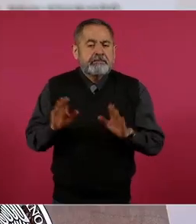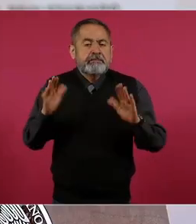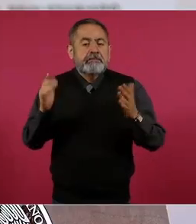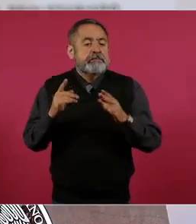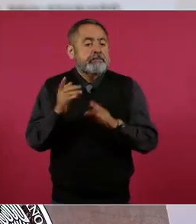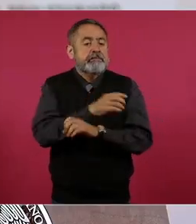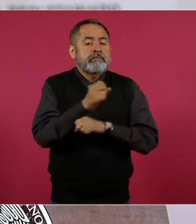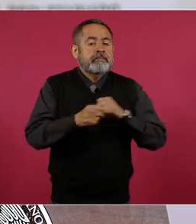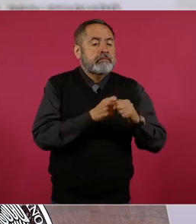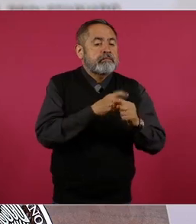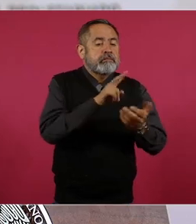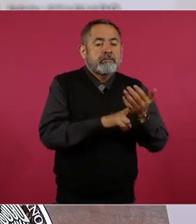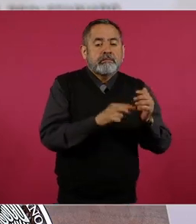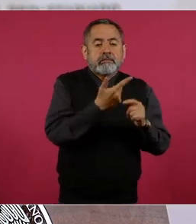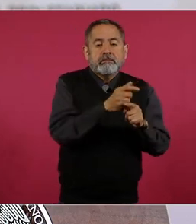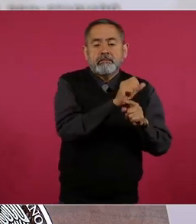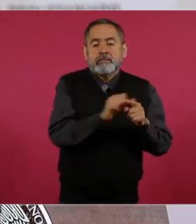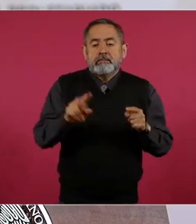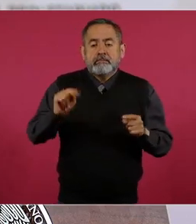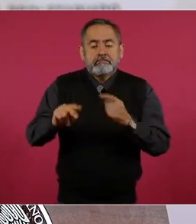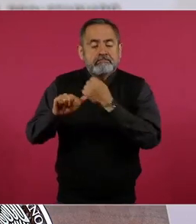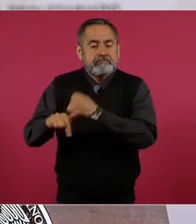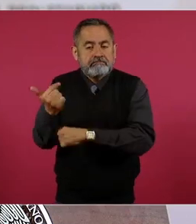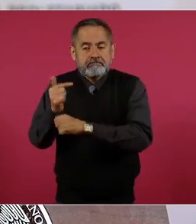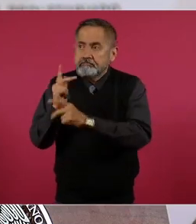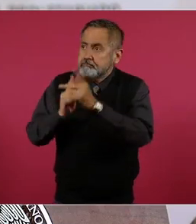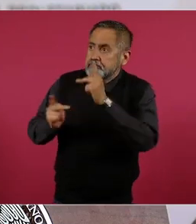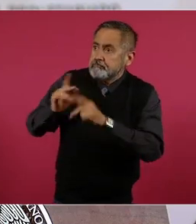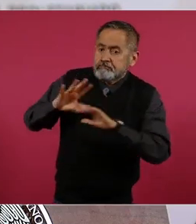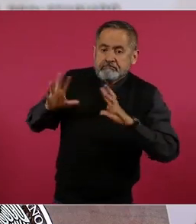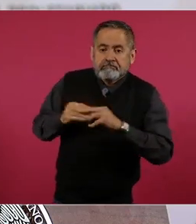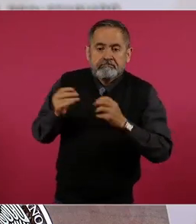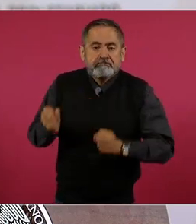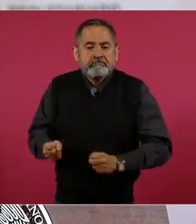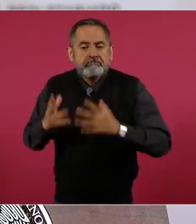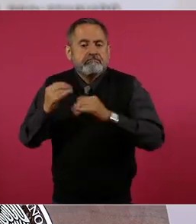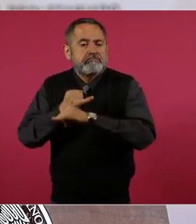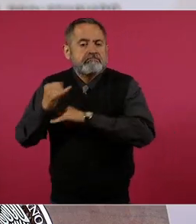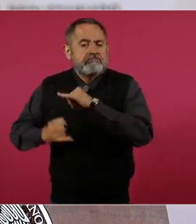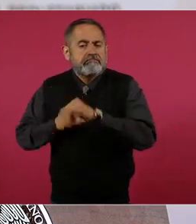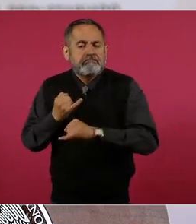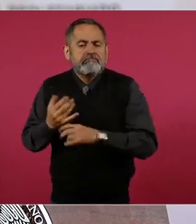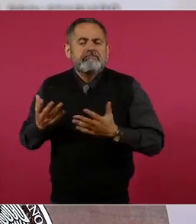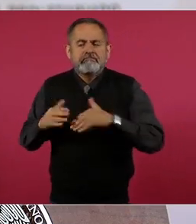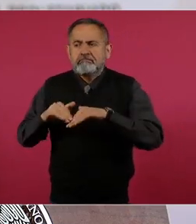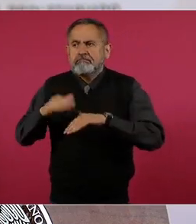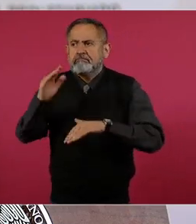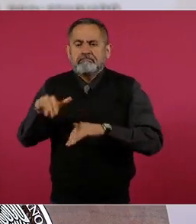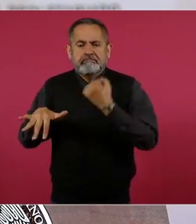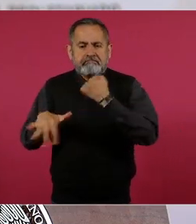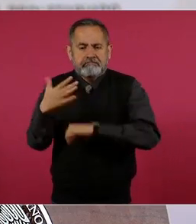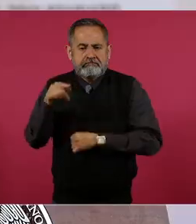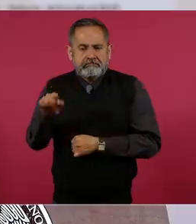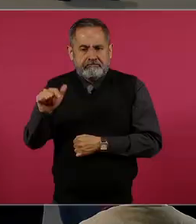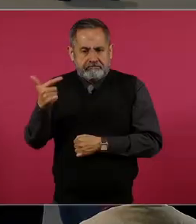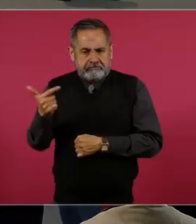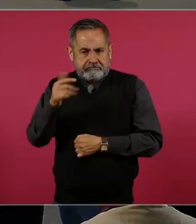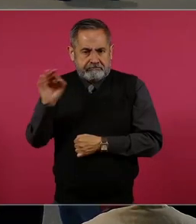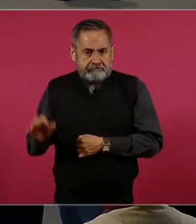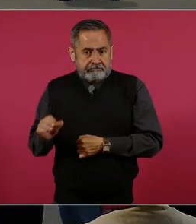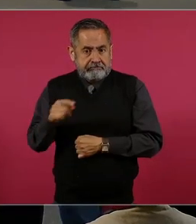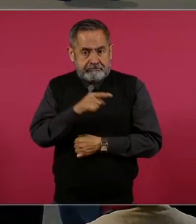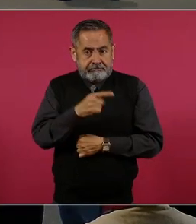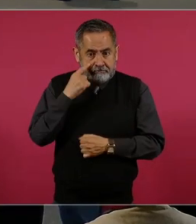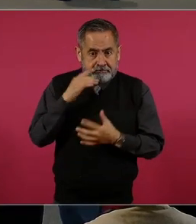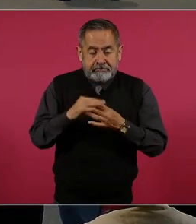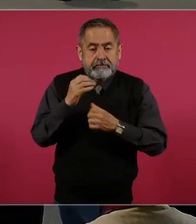periodo 2007 a 2012 el endeudamiento neto con organismos financieros internacionales incrementó en 15.7 por ciento, especialmente